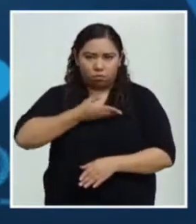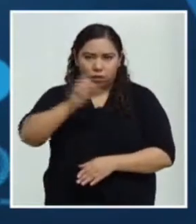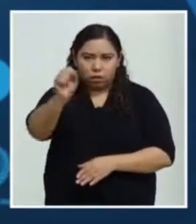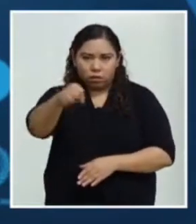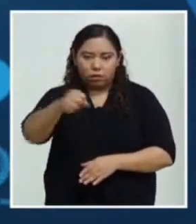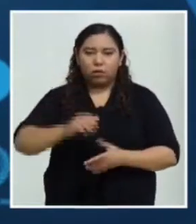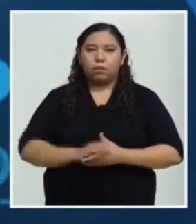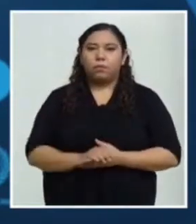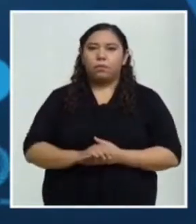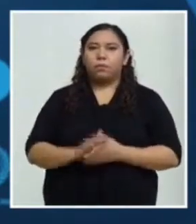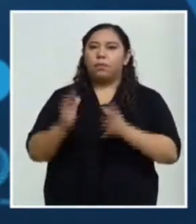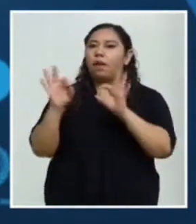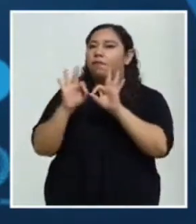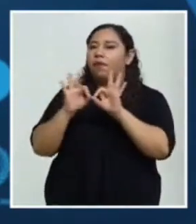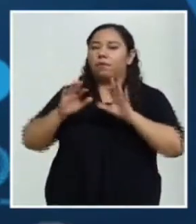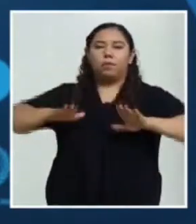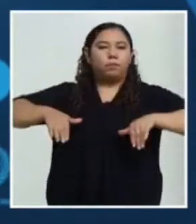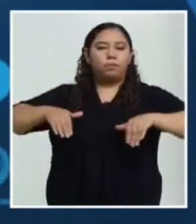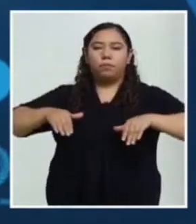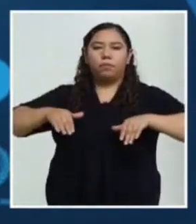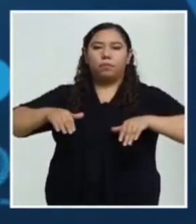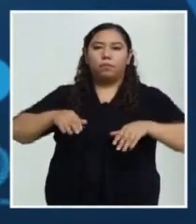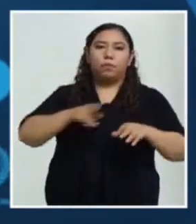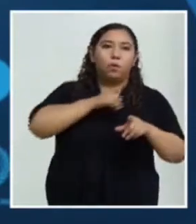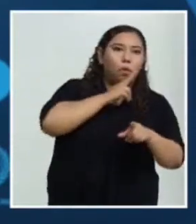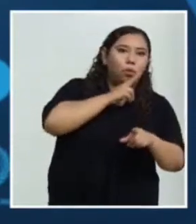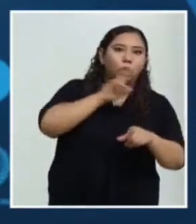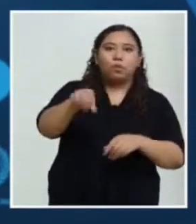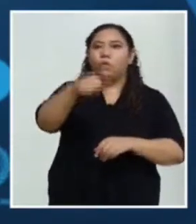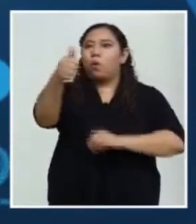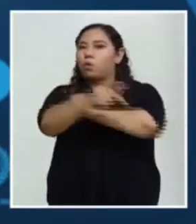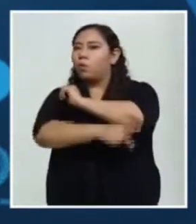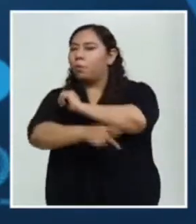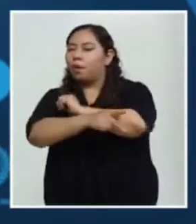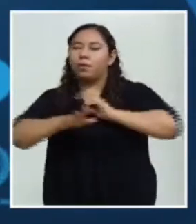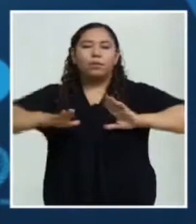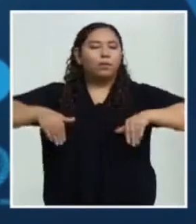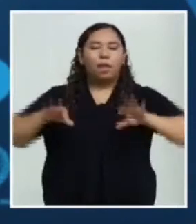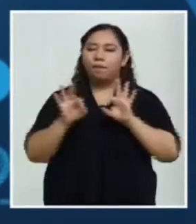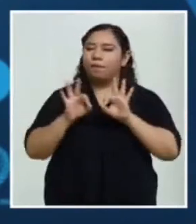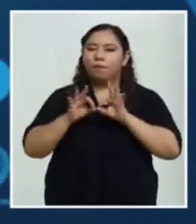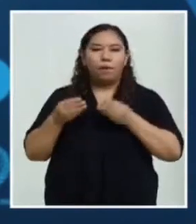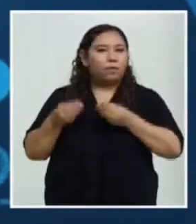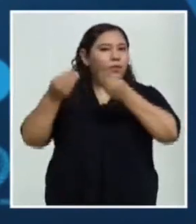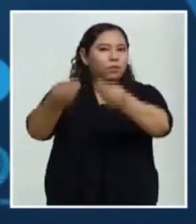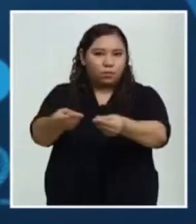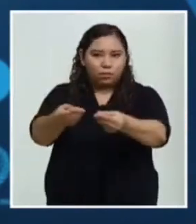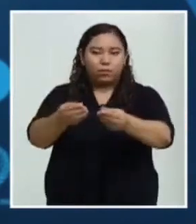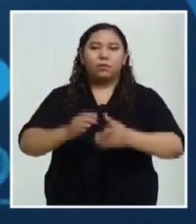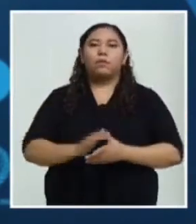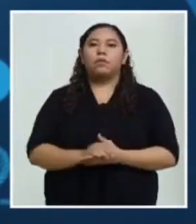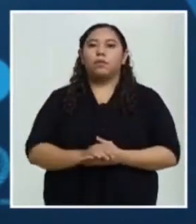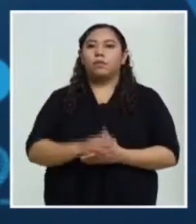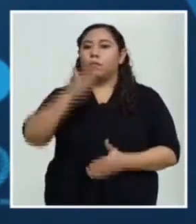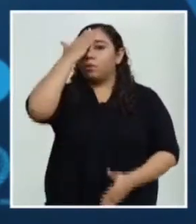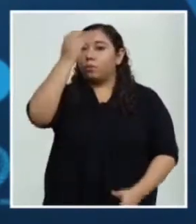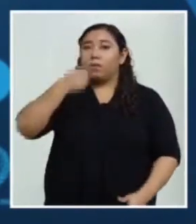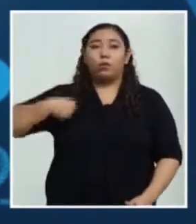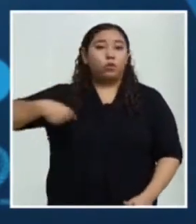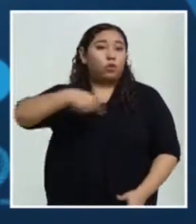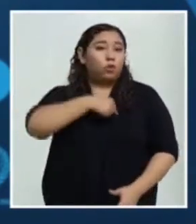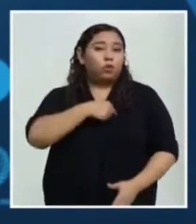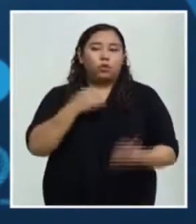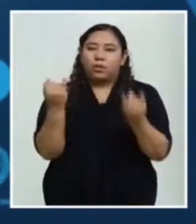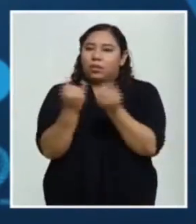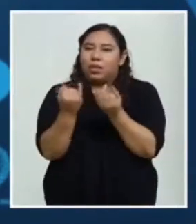tenemos todavía la fecha para Honduras o para todos los otros países de COVAX porque estamos al mismo tiempo